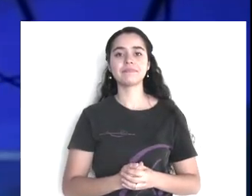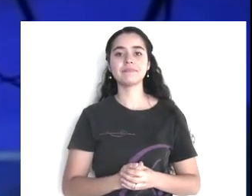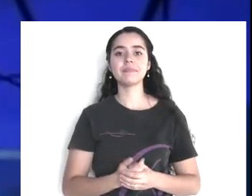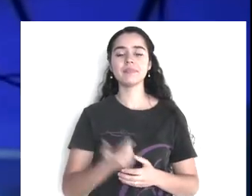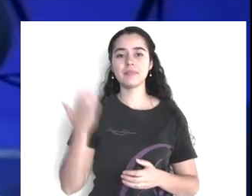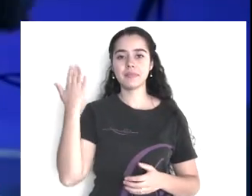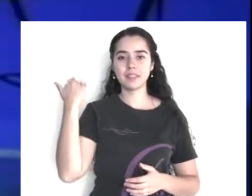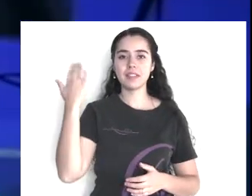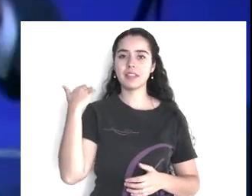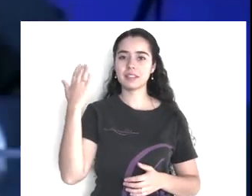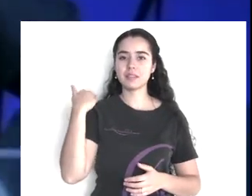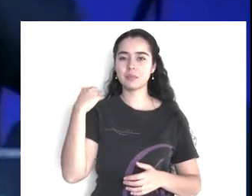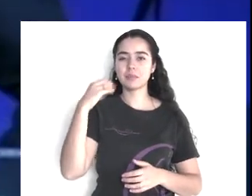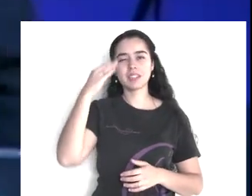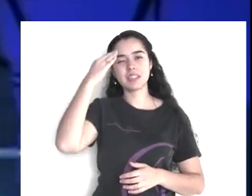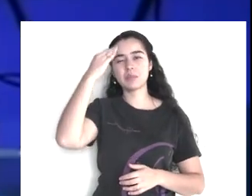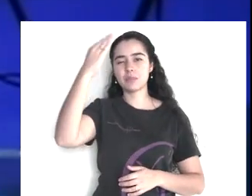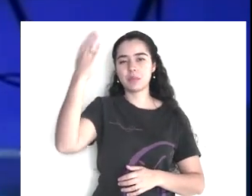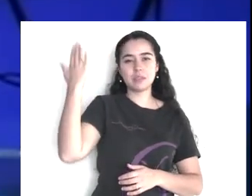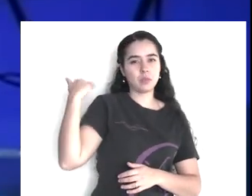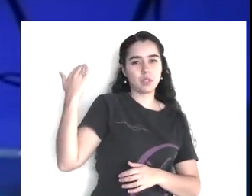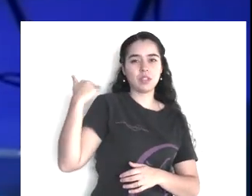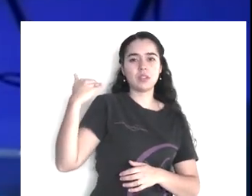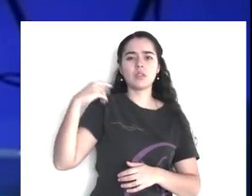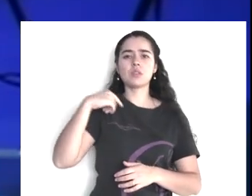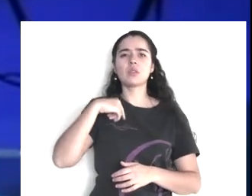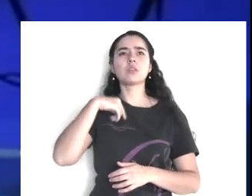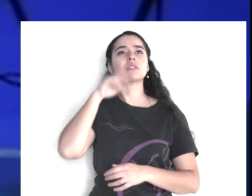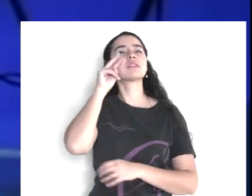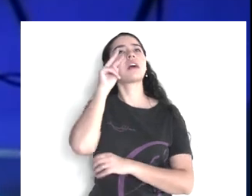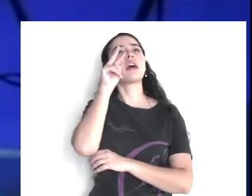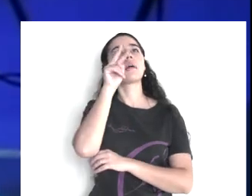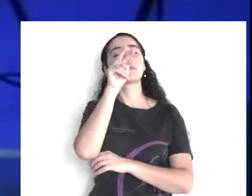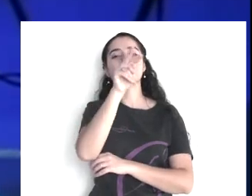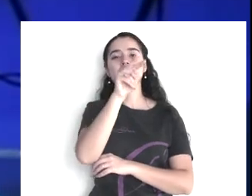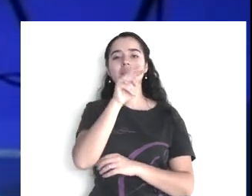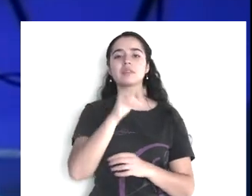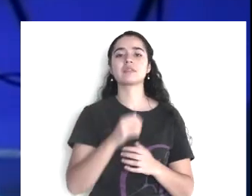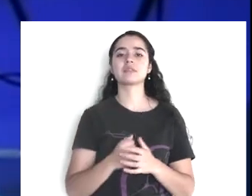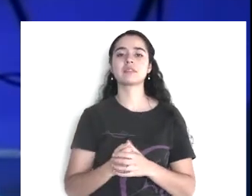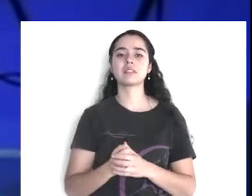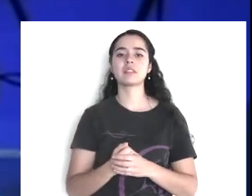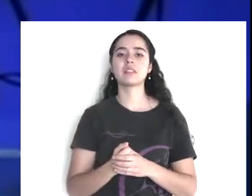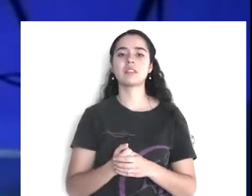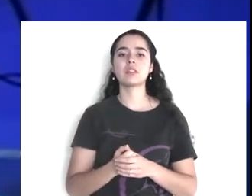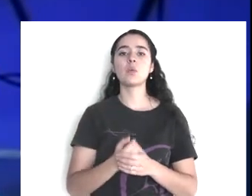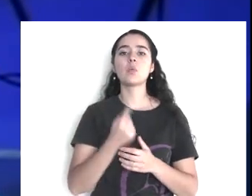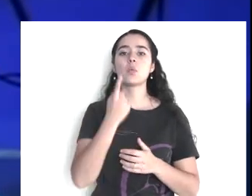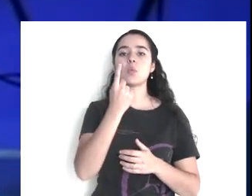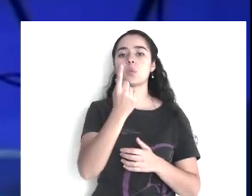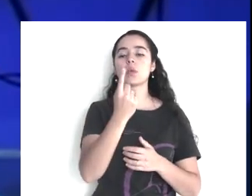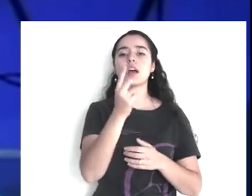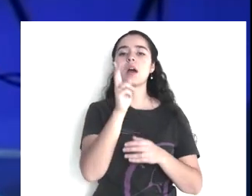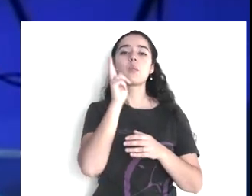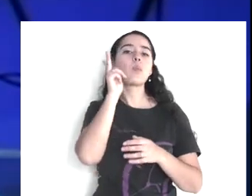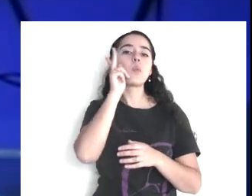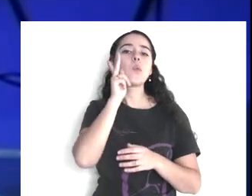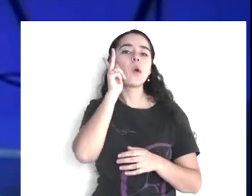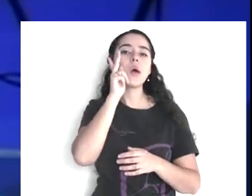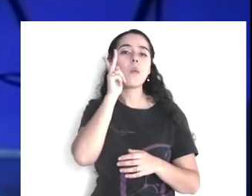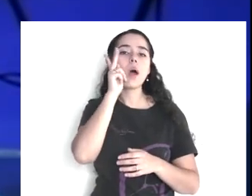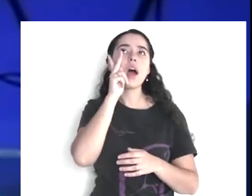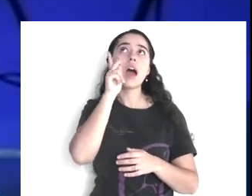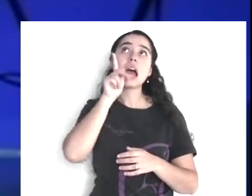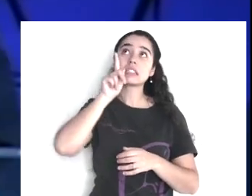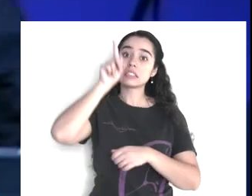hace un tiempo, estaba viendo un experimento, que estaban haciendo unos estudiantes, allá en la,